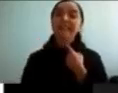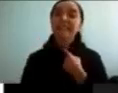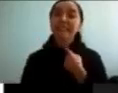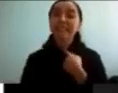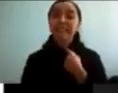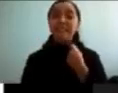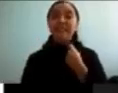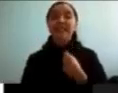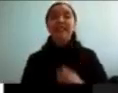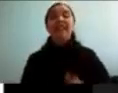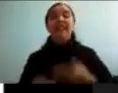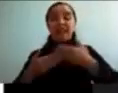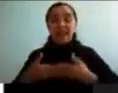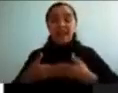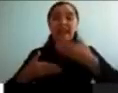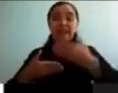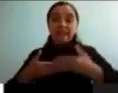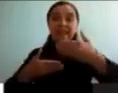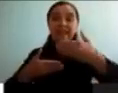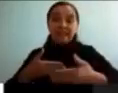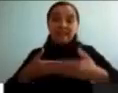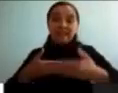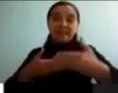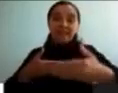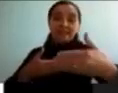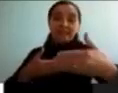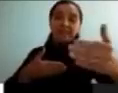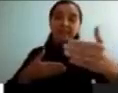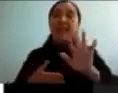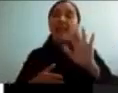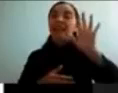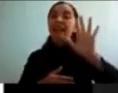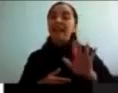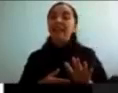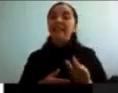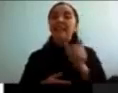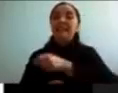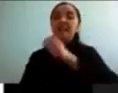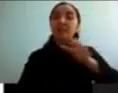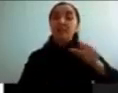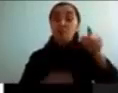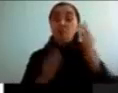modulada por las características de la población. Entonces, esto es un estudio que se hizo en Estados Unidos